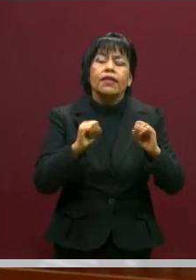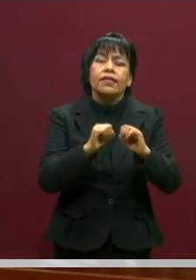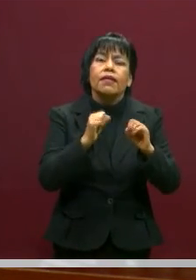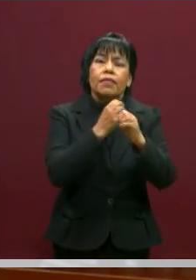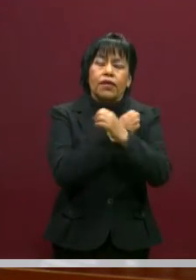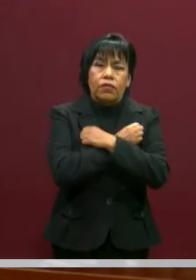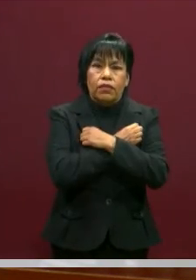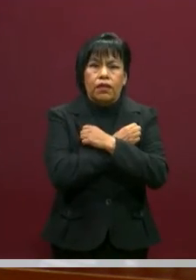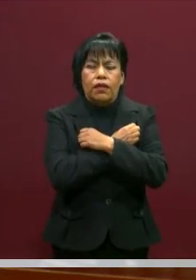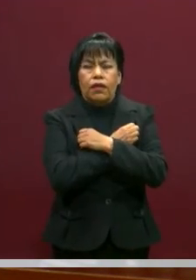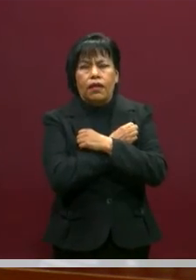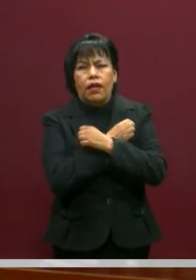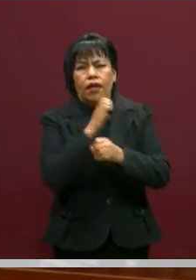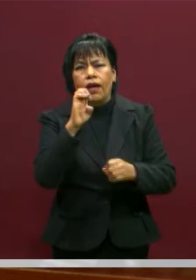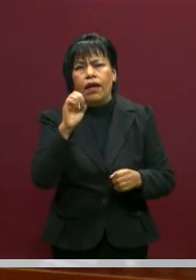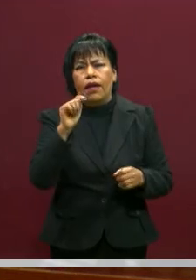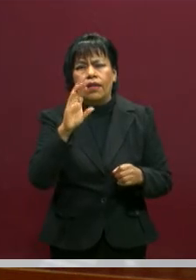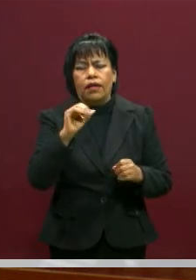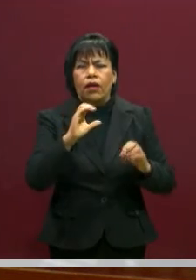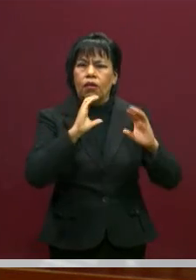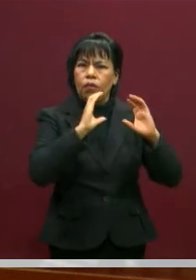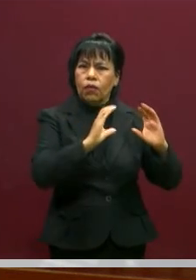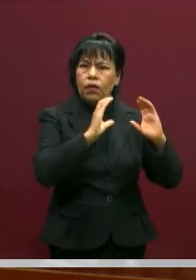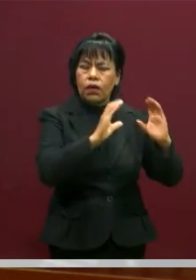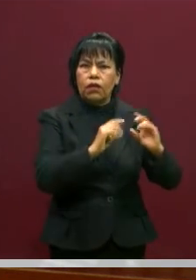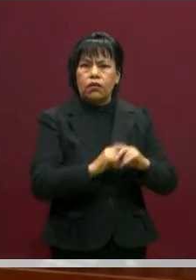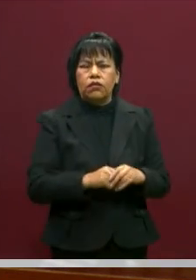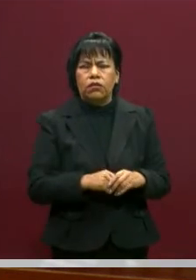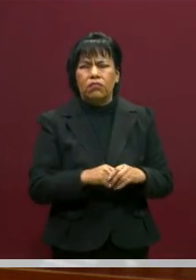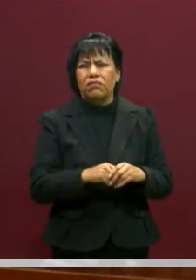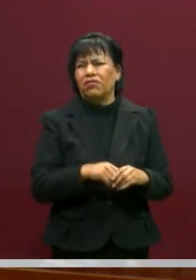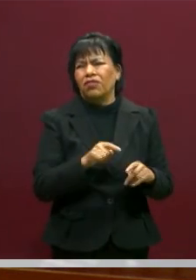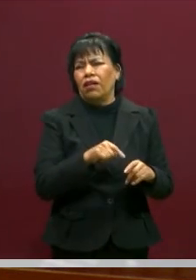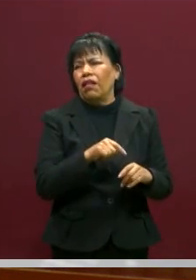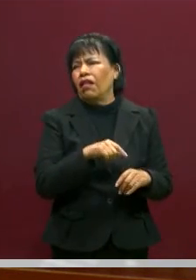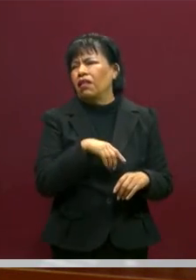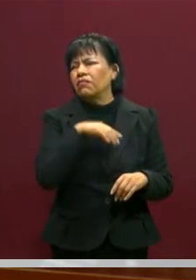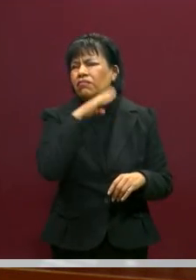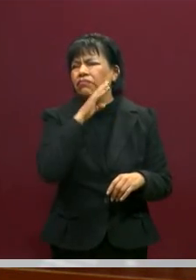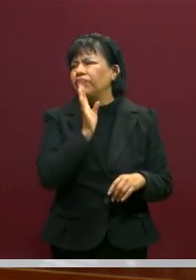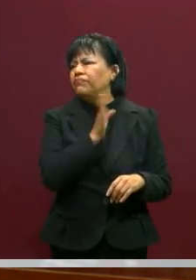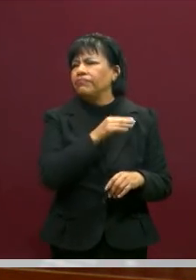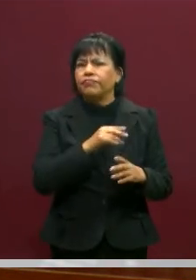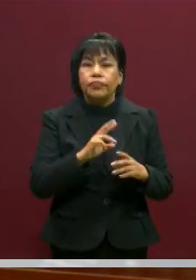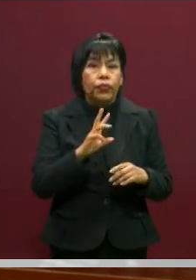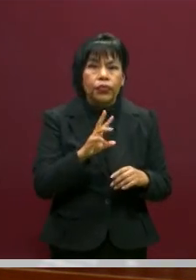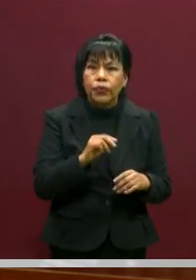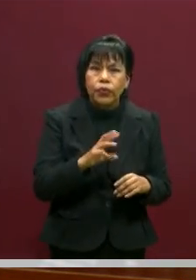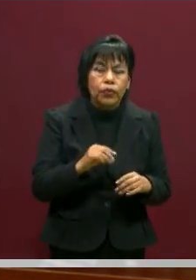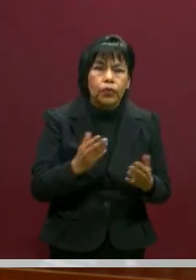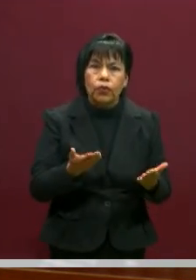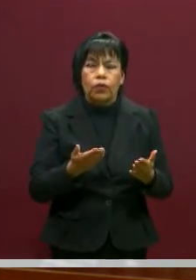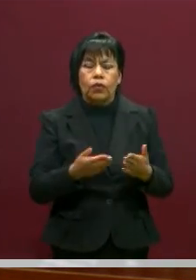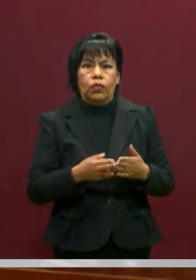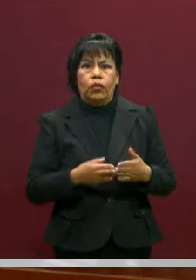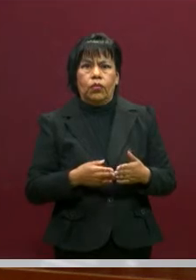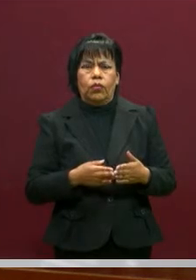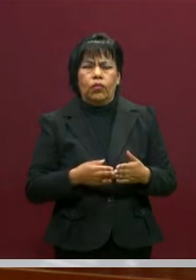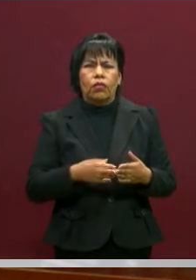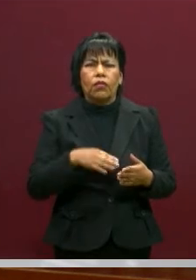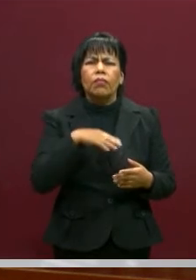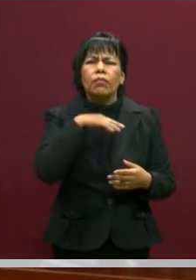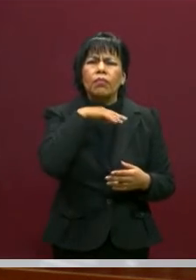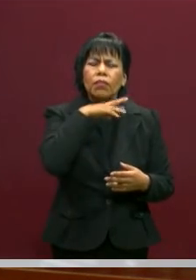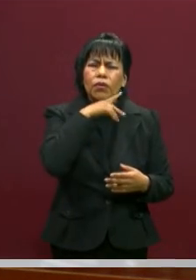según la ética del cuidado, no podemos permanecer indiferentes. No podemos permanecer sin que nos